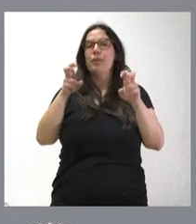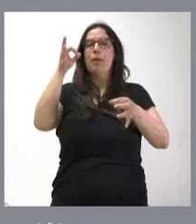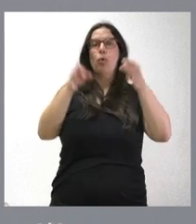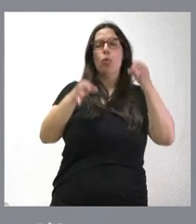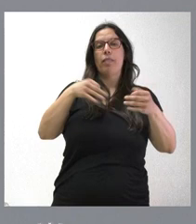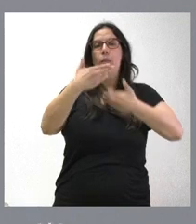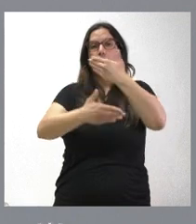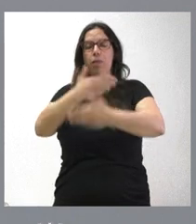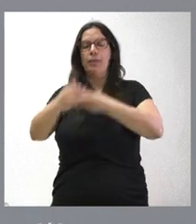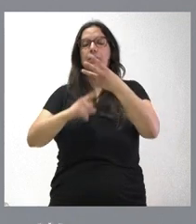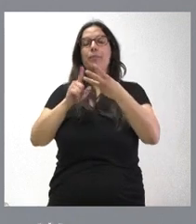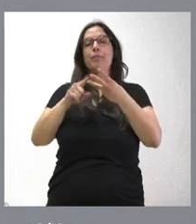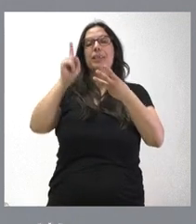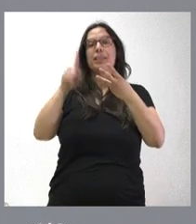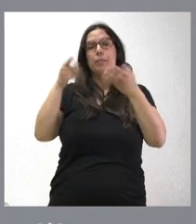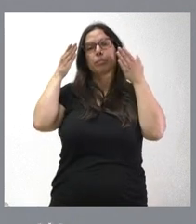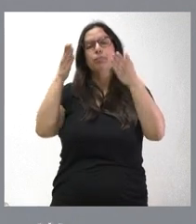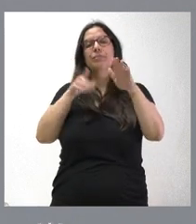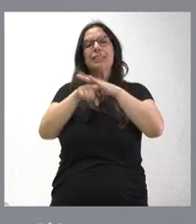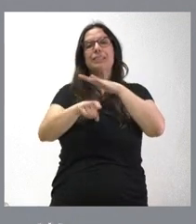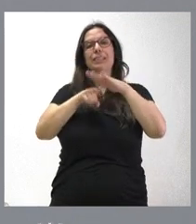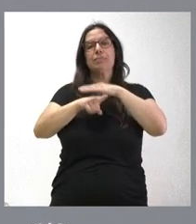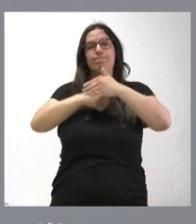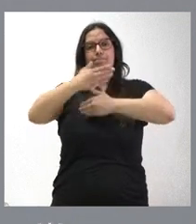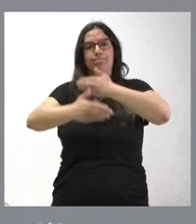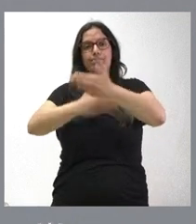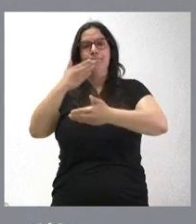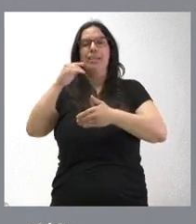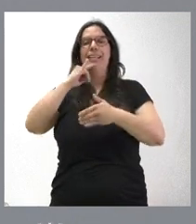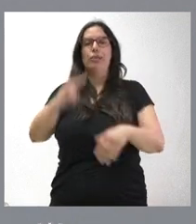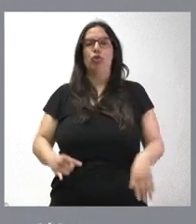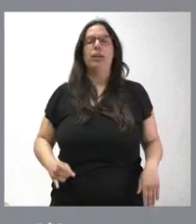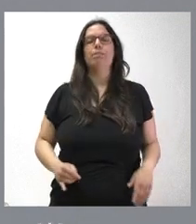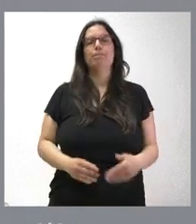-procimental y las destinadas a la tramitación electrónica.